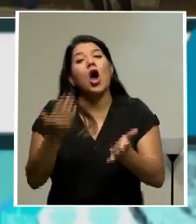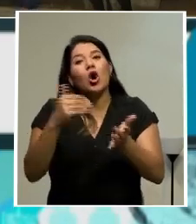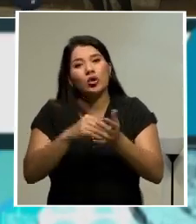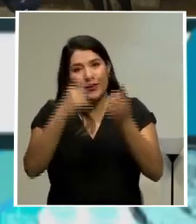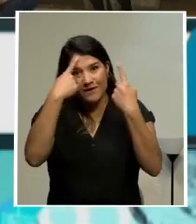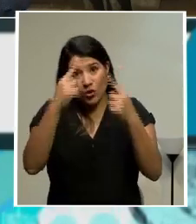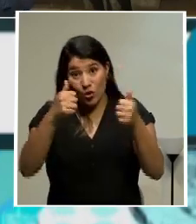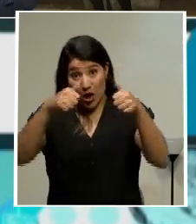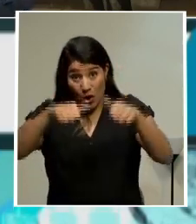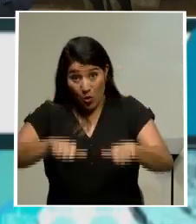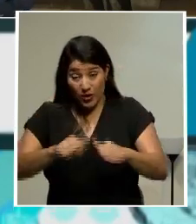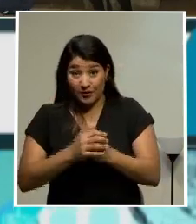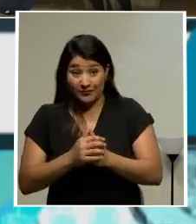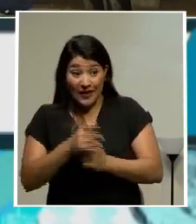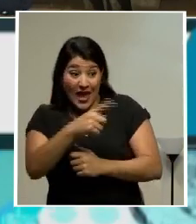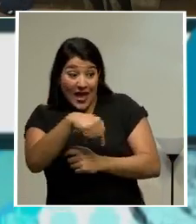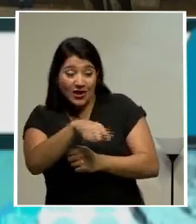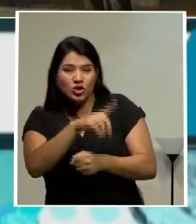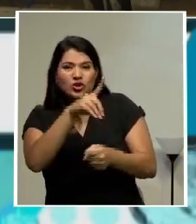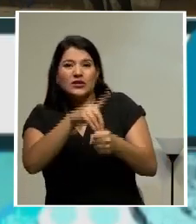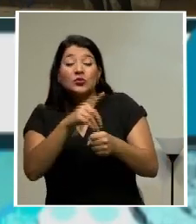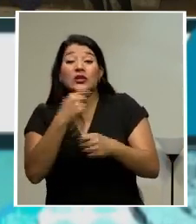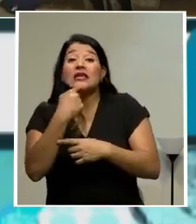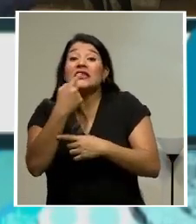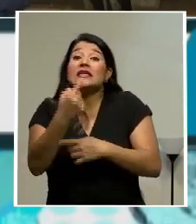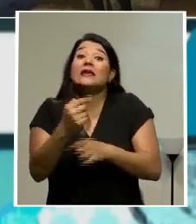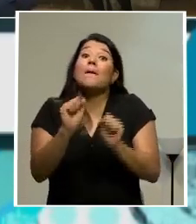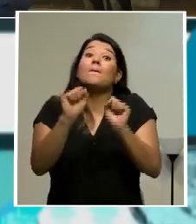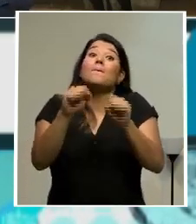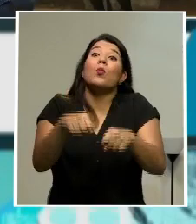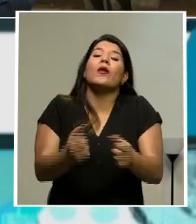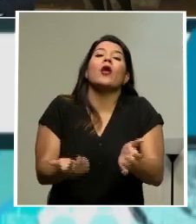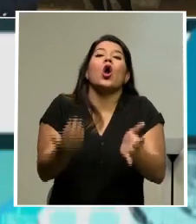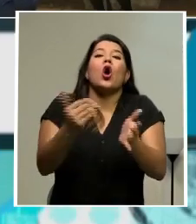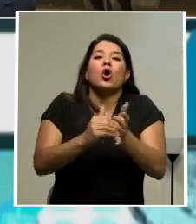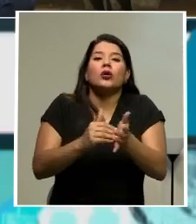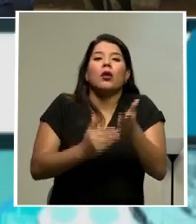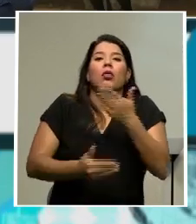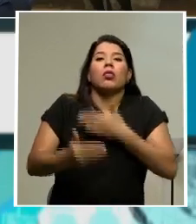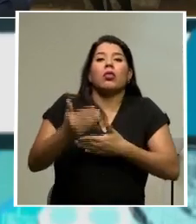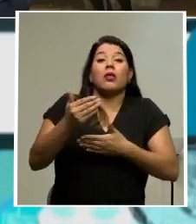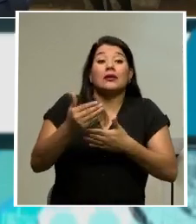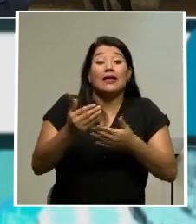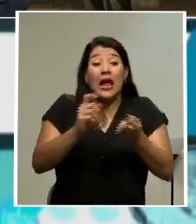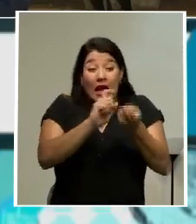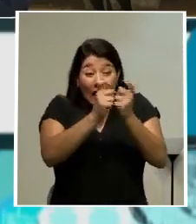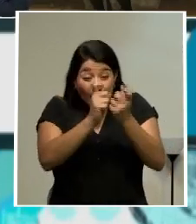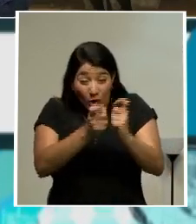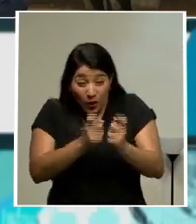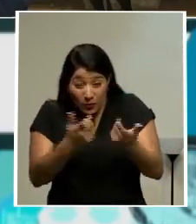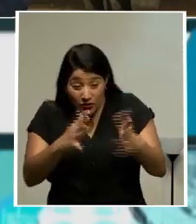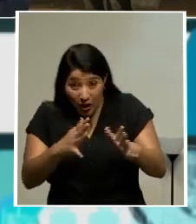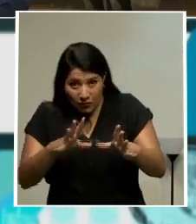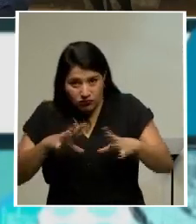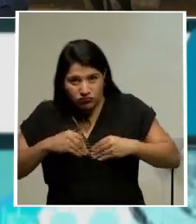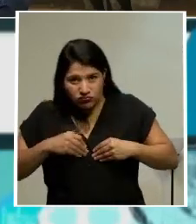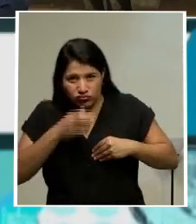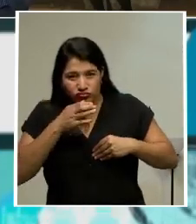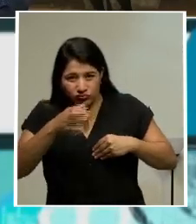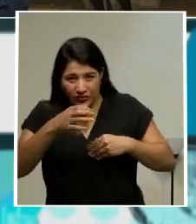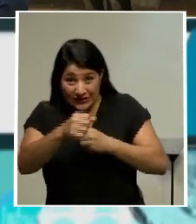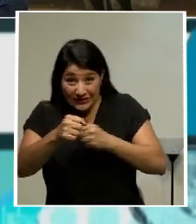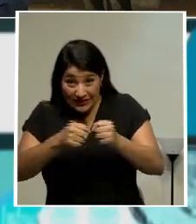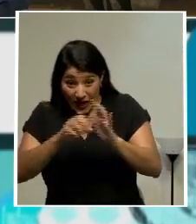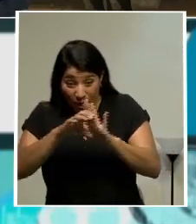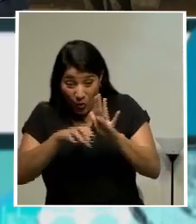pues ahora algunos diputados nos decían que podría volver a enviarse a consulta ya cuando esté nuevamente determinado